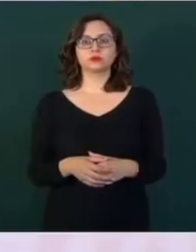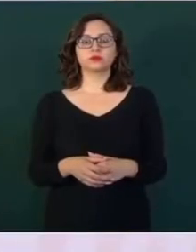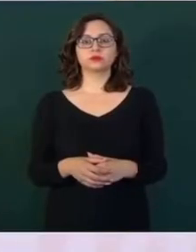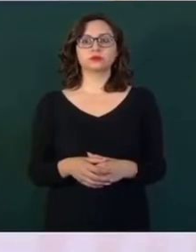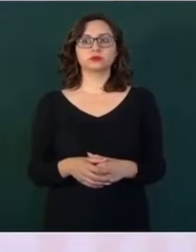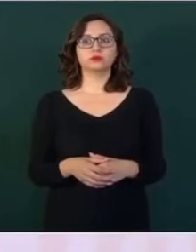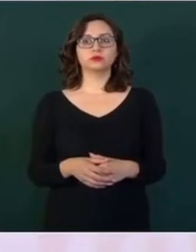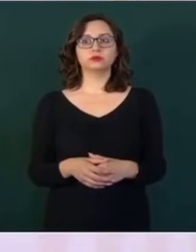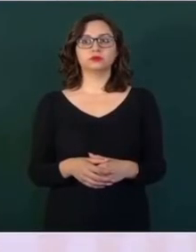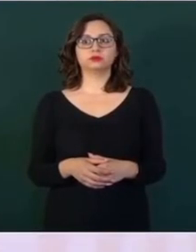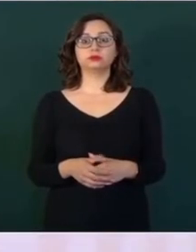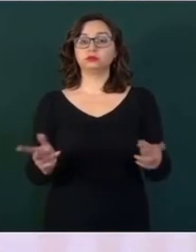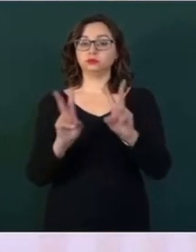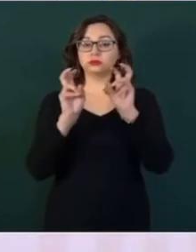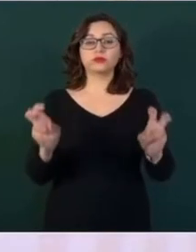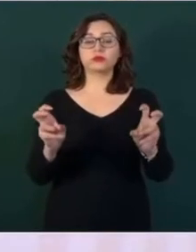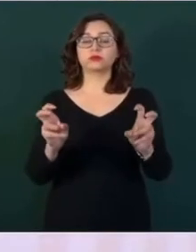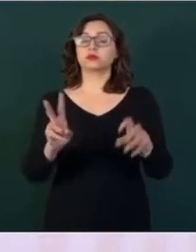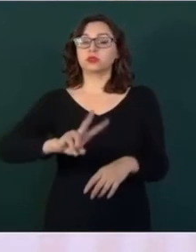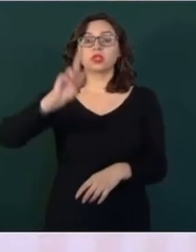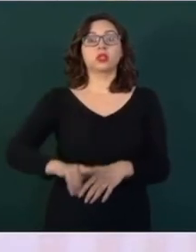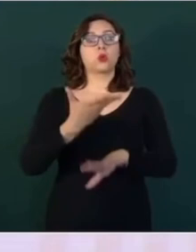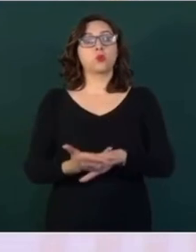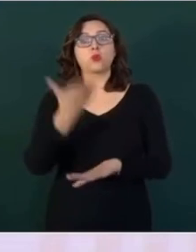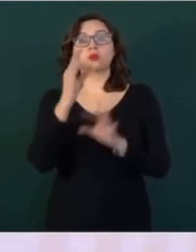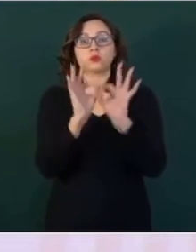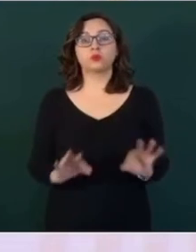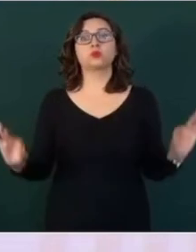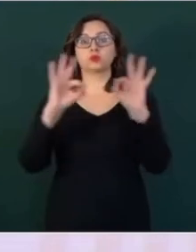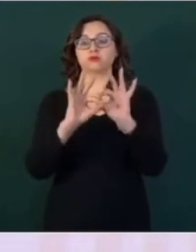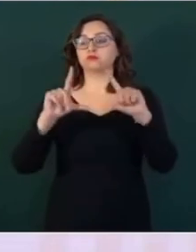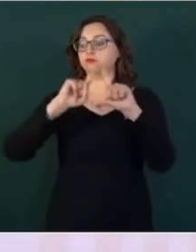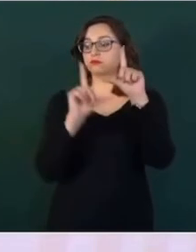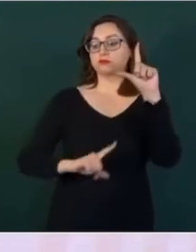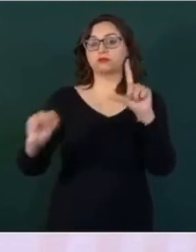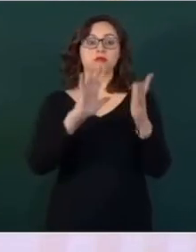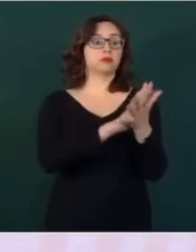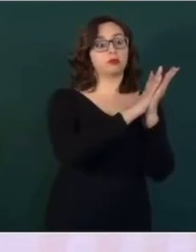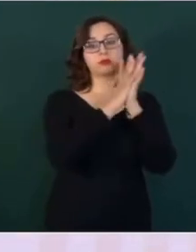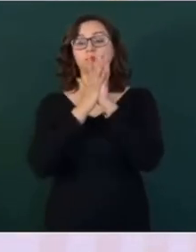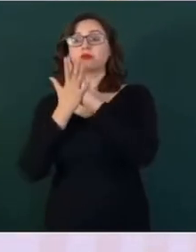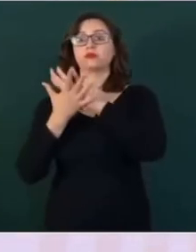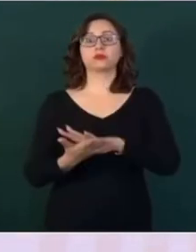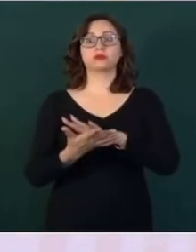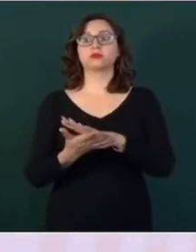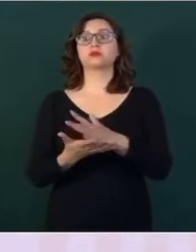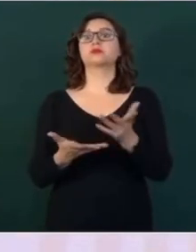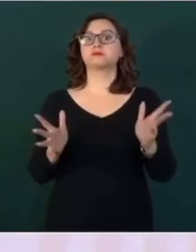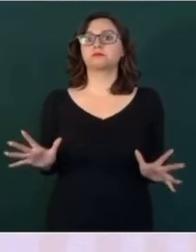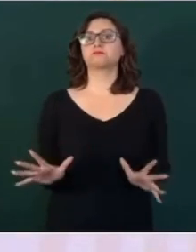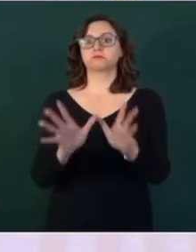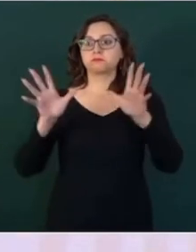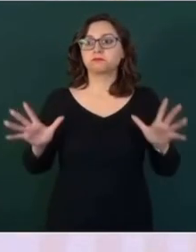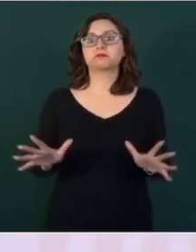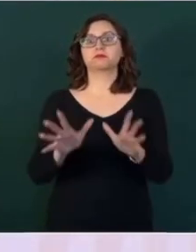Es muy importante en estos momentos de transformación el apoyo que estamos